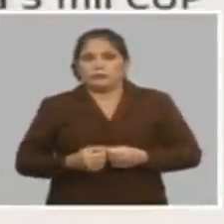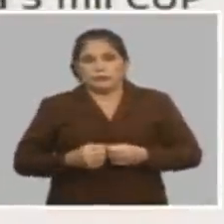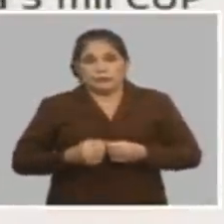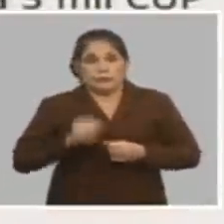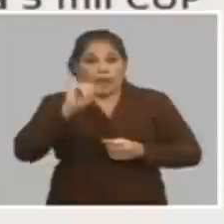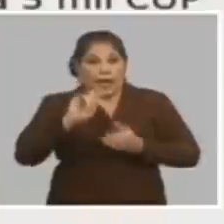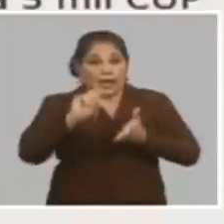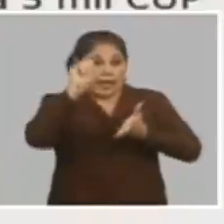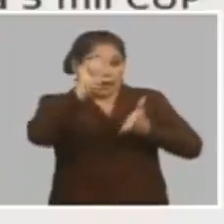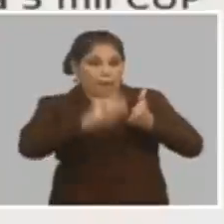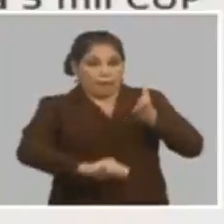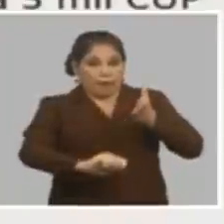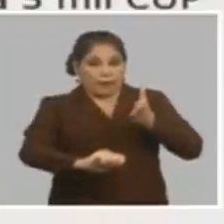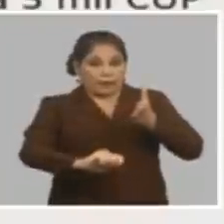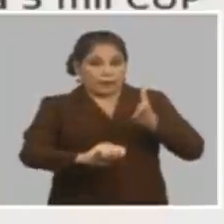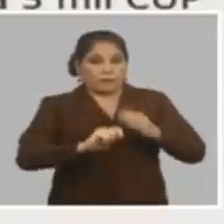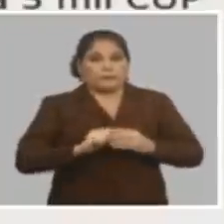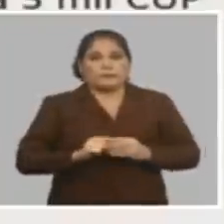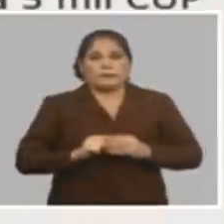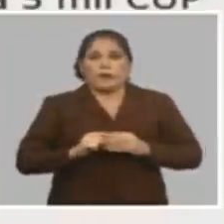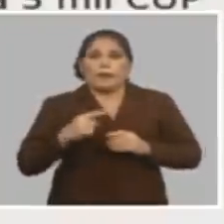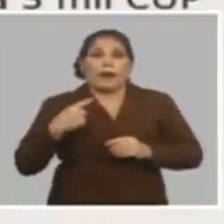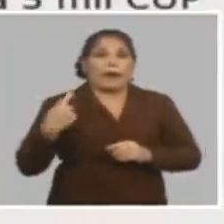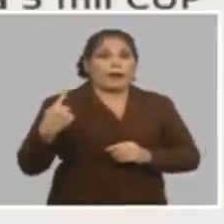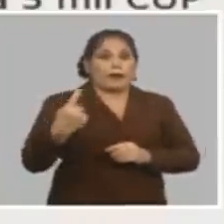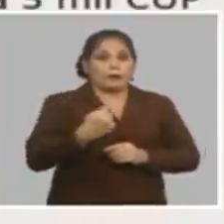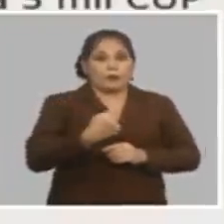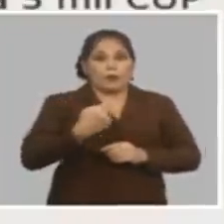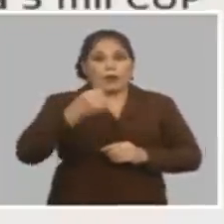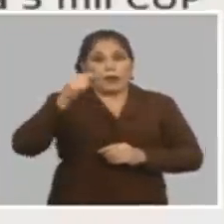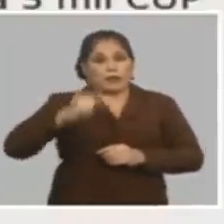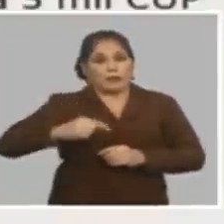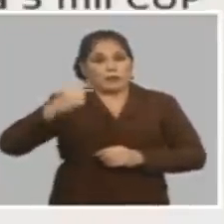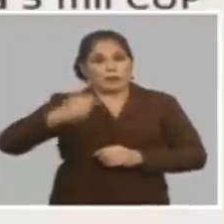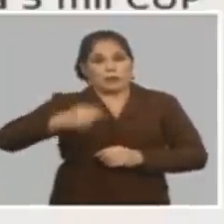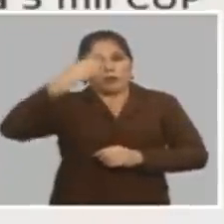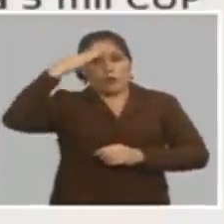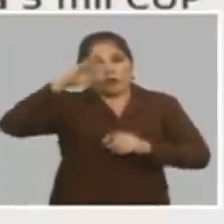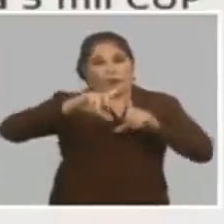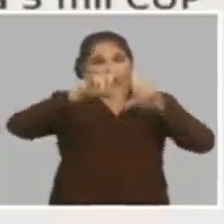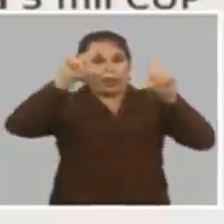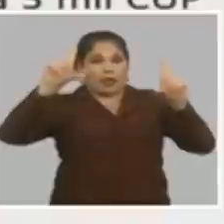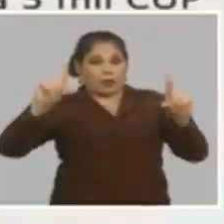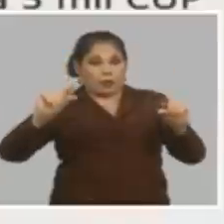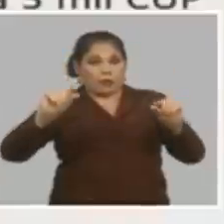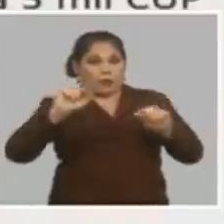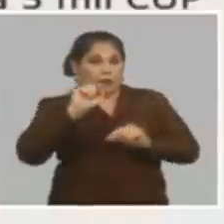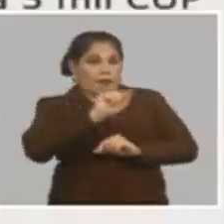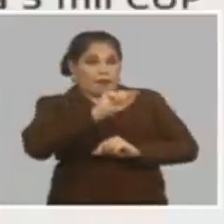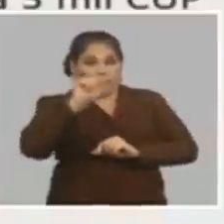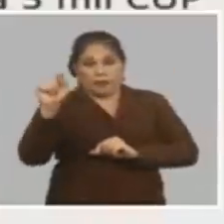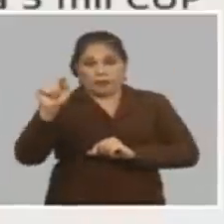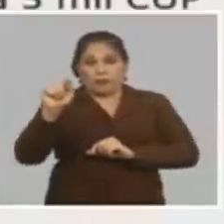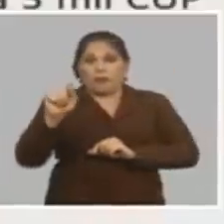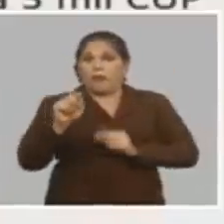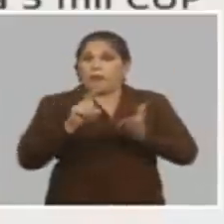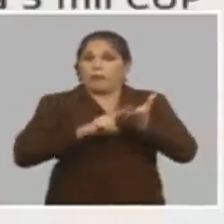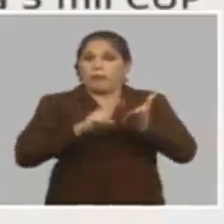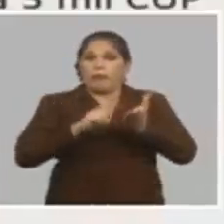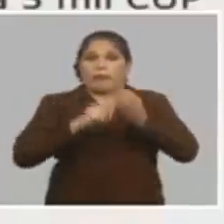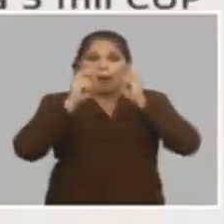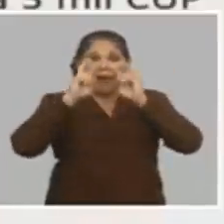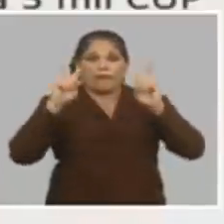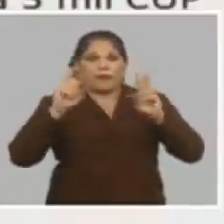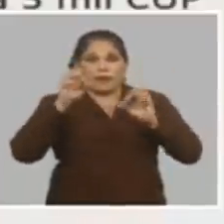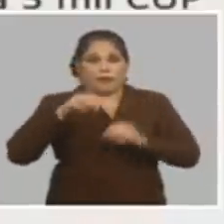el impuesto para todo el mundo en Cuba va a tener un mínimo exento que está asociado al costo de la vida en